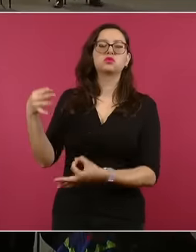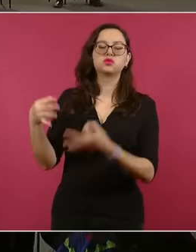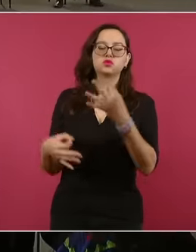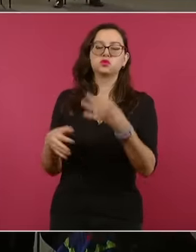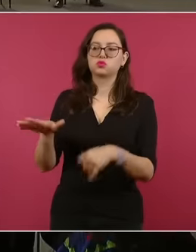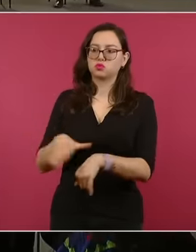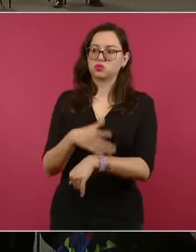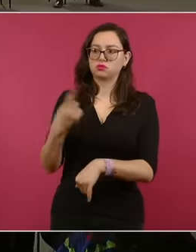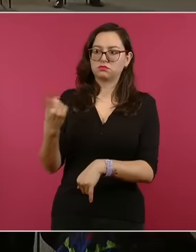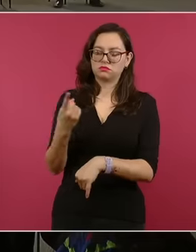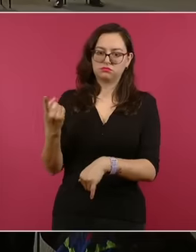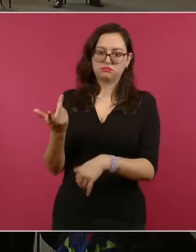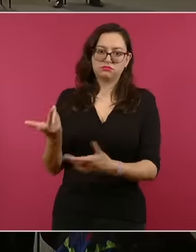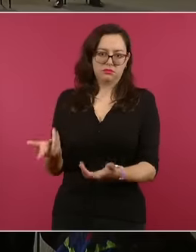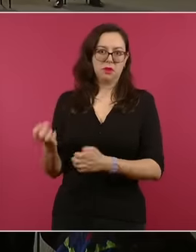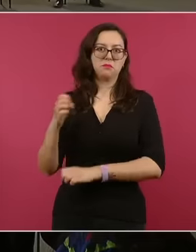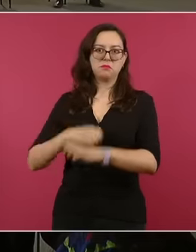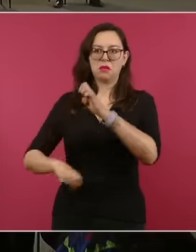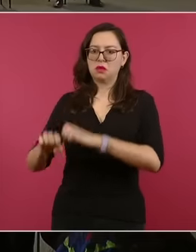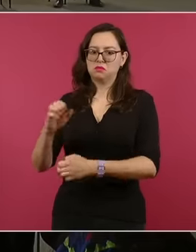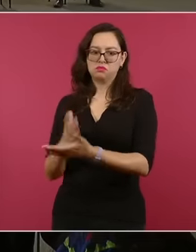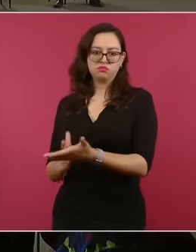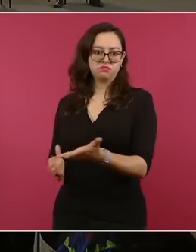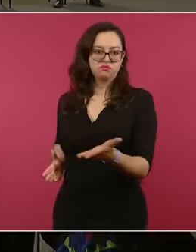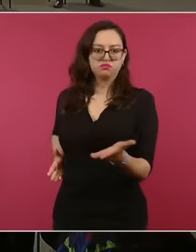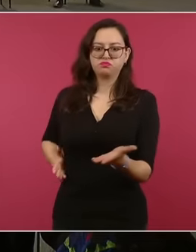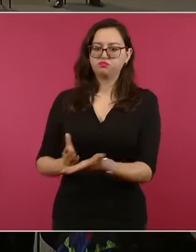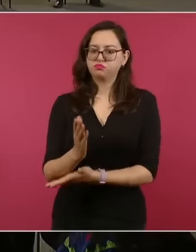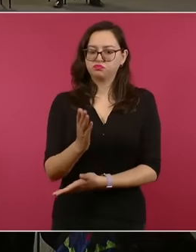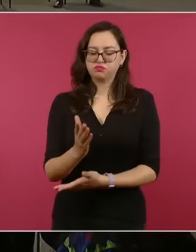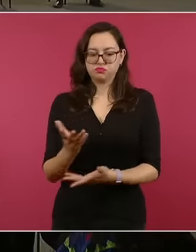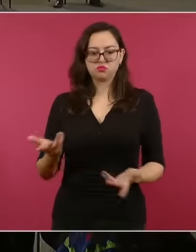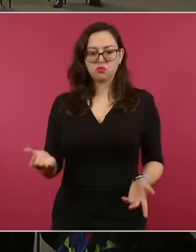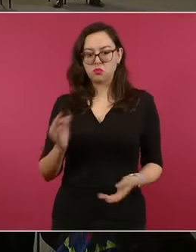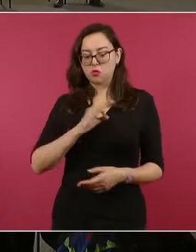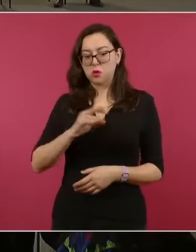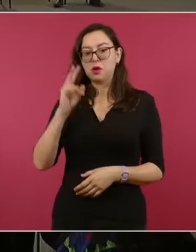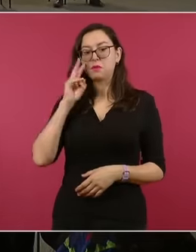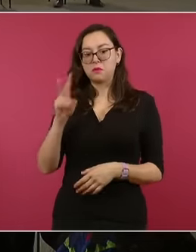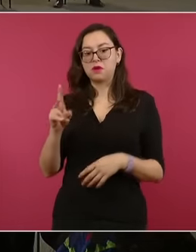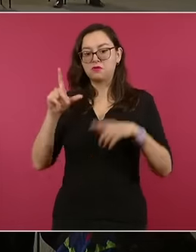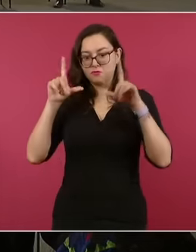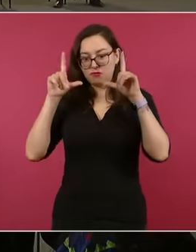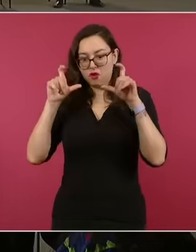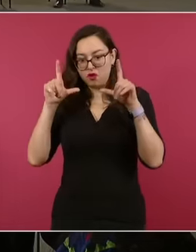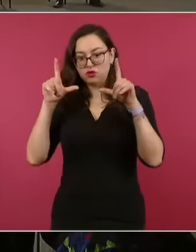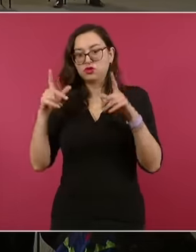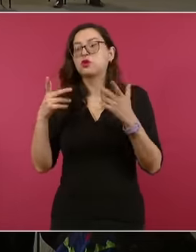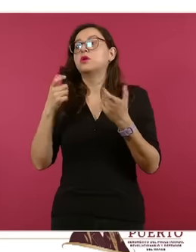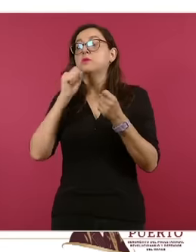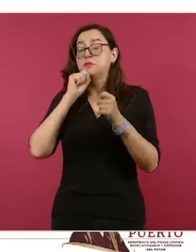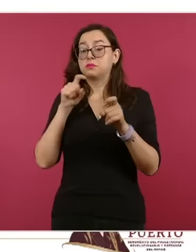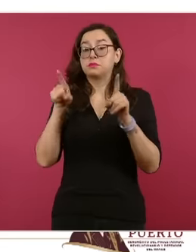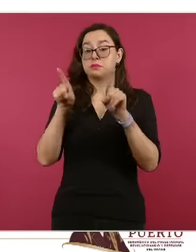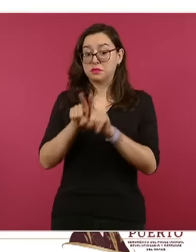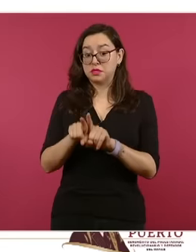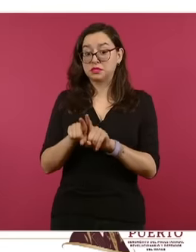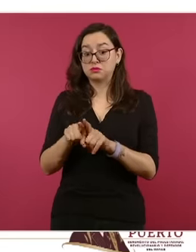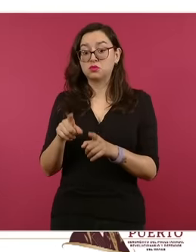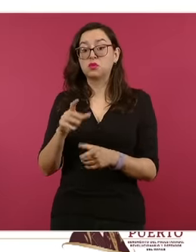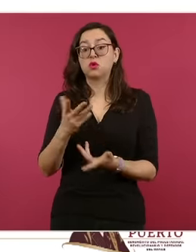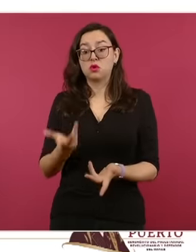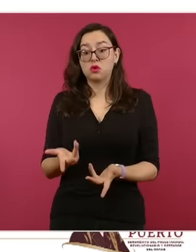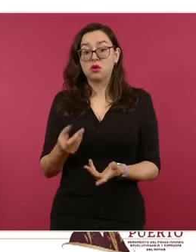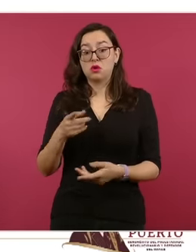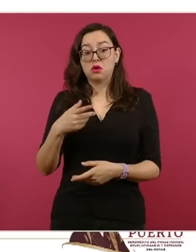inviolabilidad de nuestra embajada, como se ve ahí abajo con esa foto, así como por los ataques físicos perpetrados